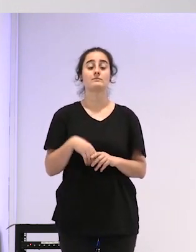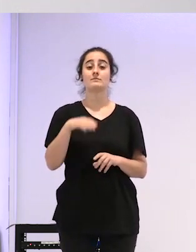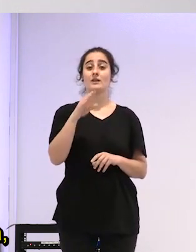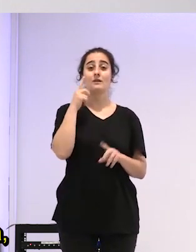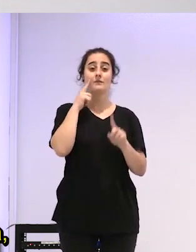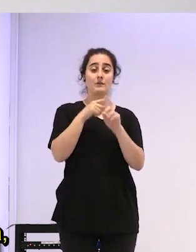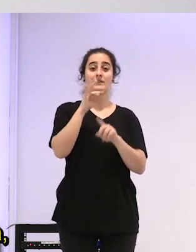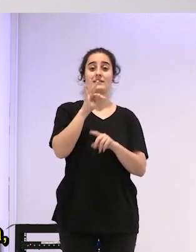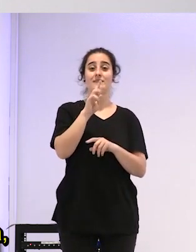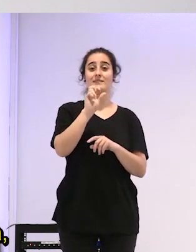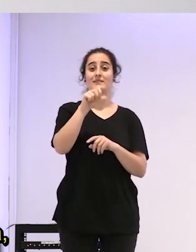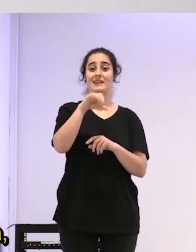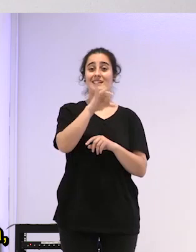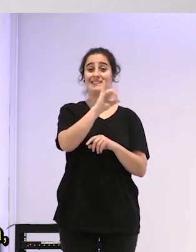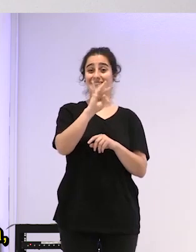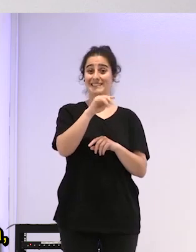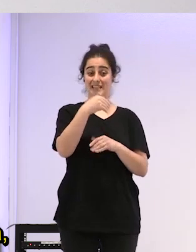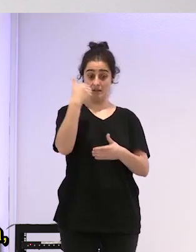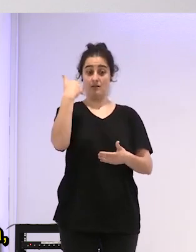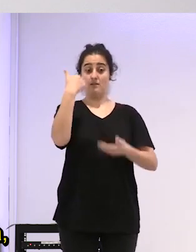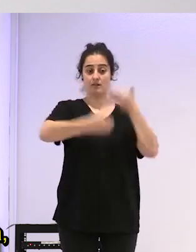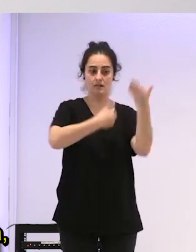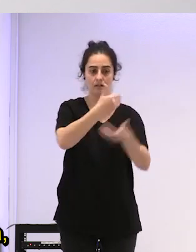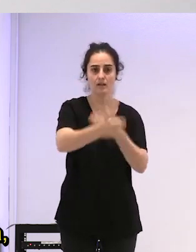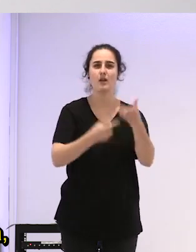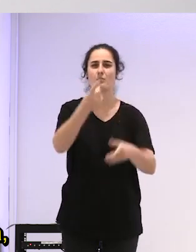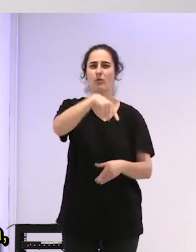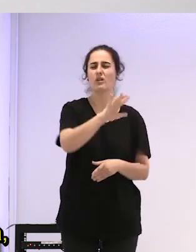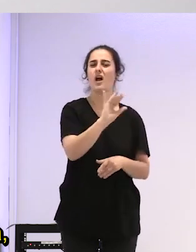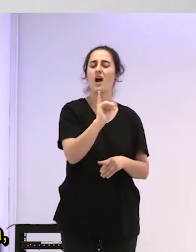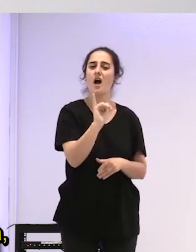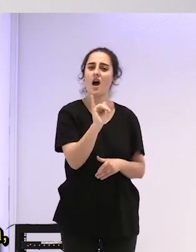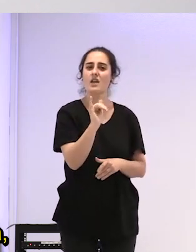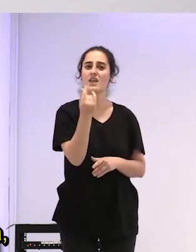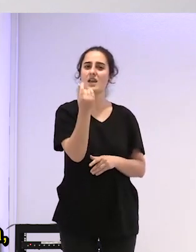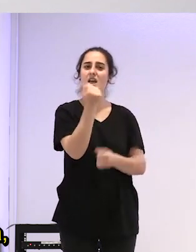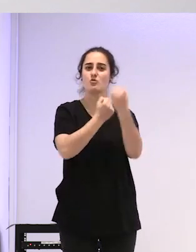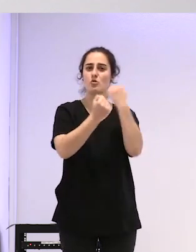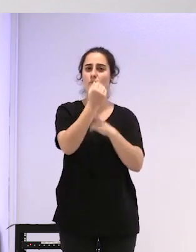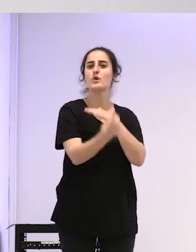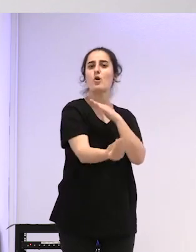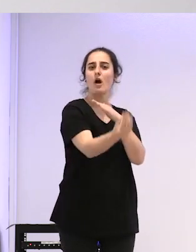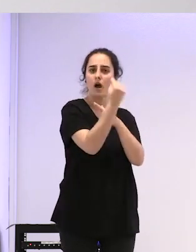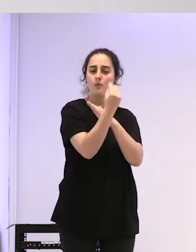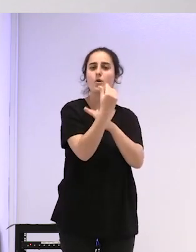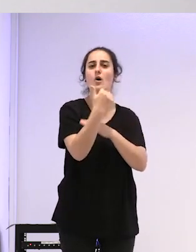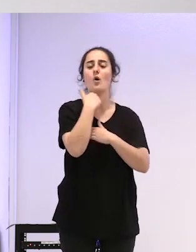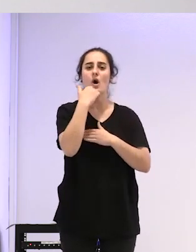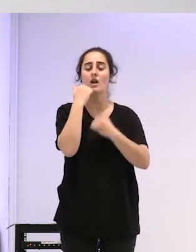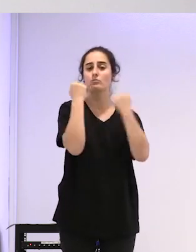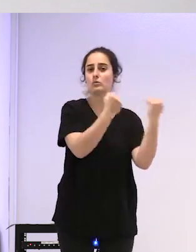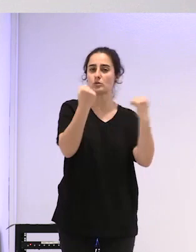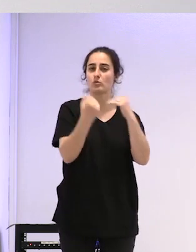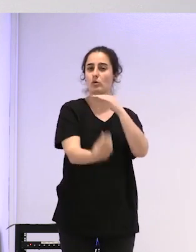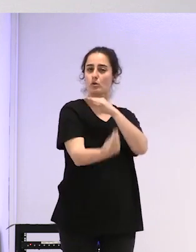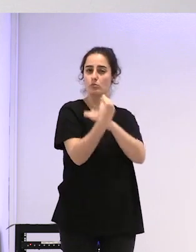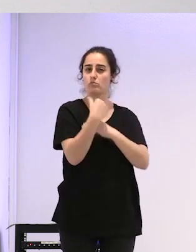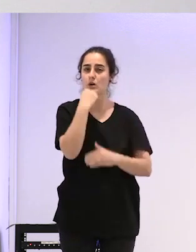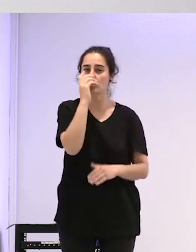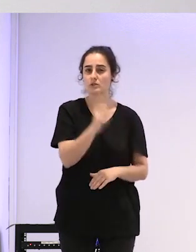mantenerse si habéis obtenido algún tipo de ayuda de apoyo económico o de otro tipo por parte de las instituciones